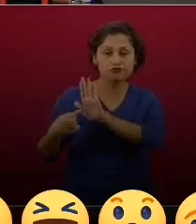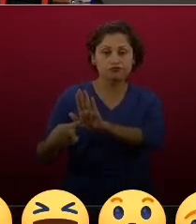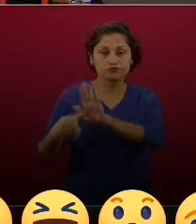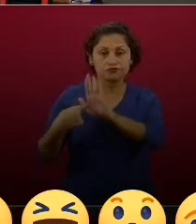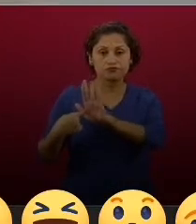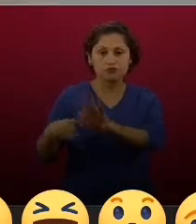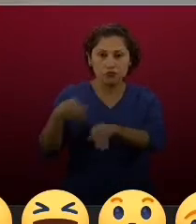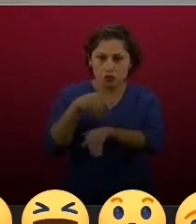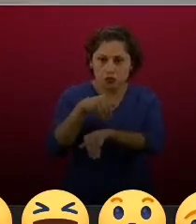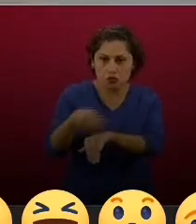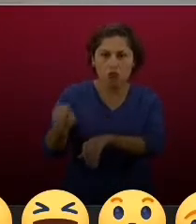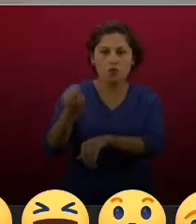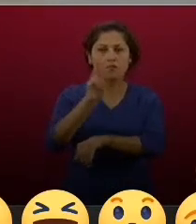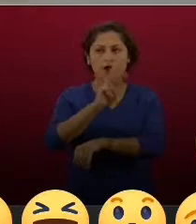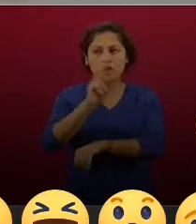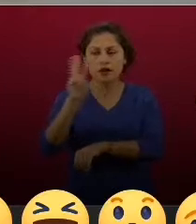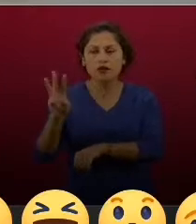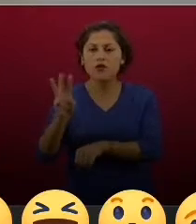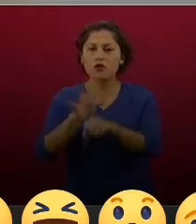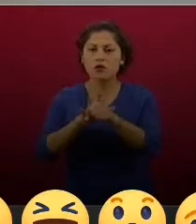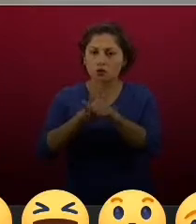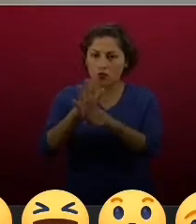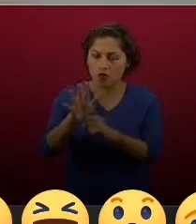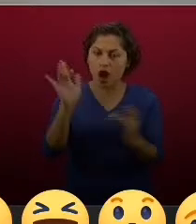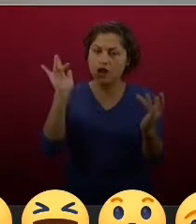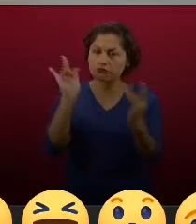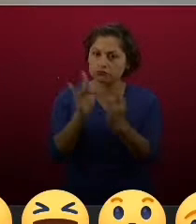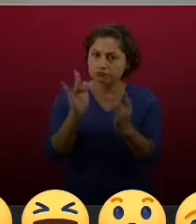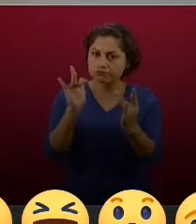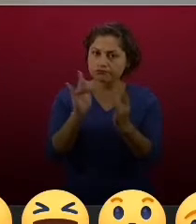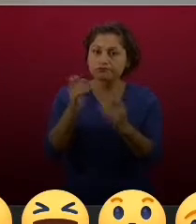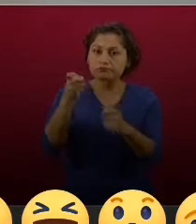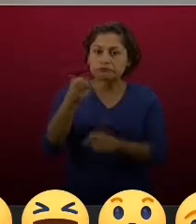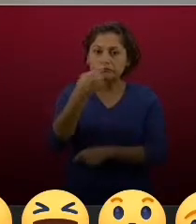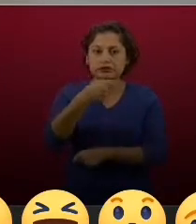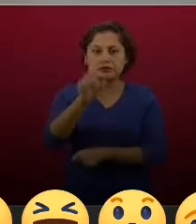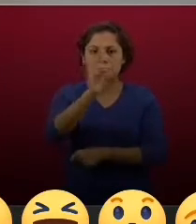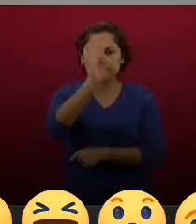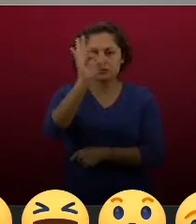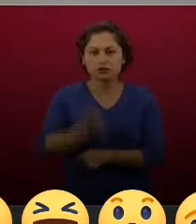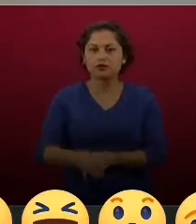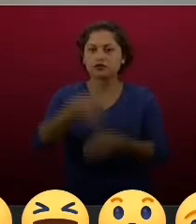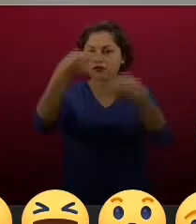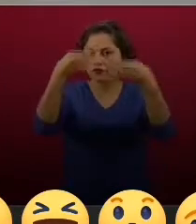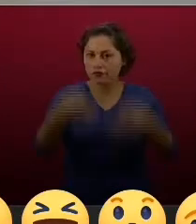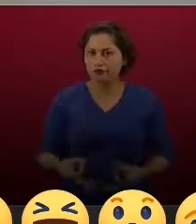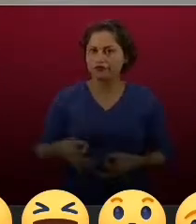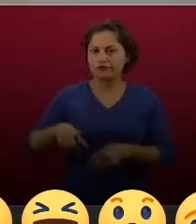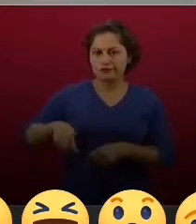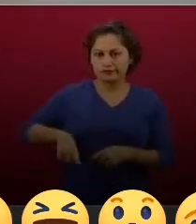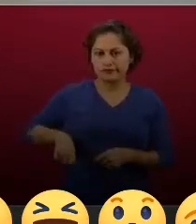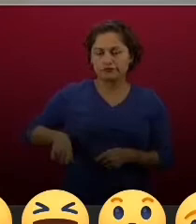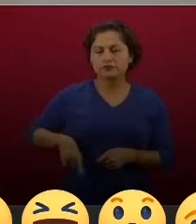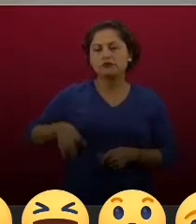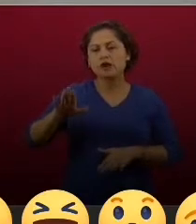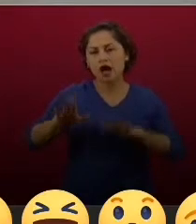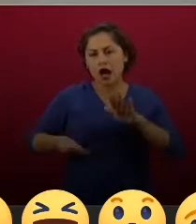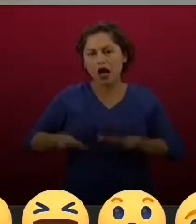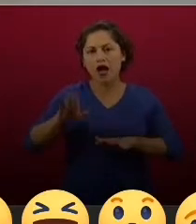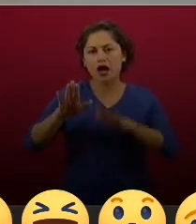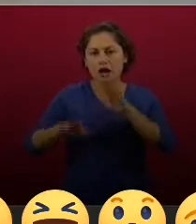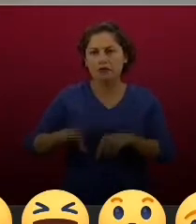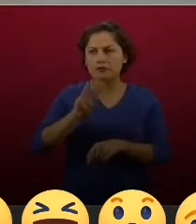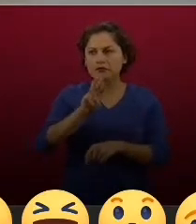contacto, las páginas de internet de contacto, acérquense a ellas. A veces están un poco saturadas, pero